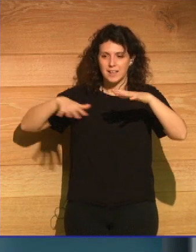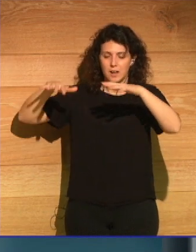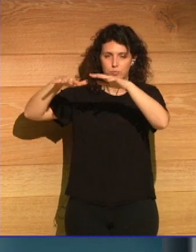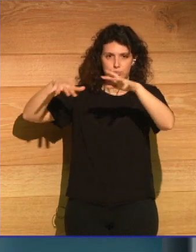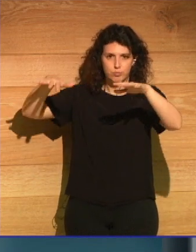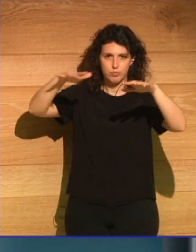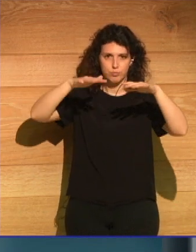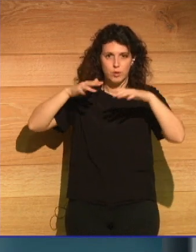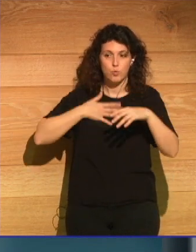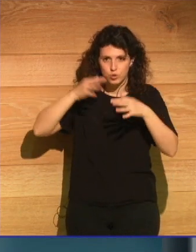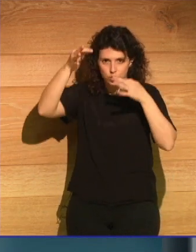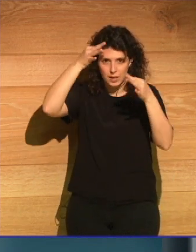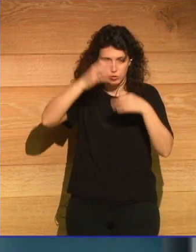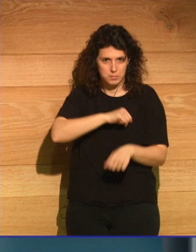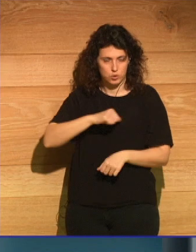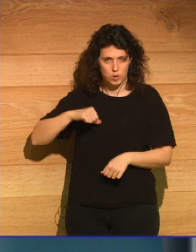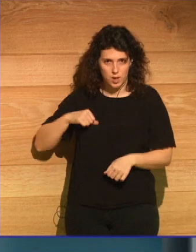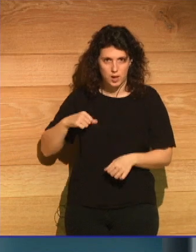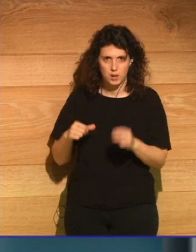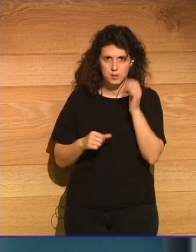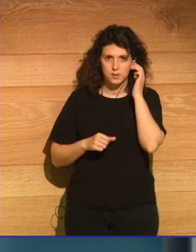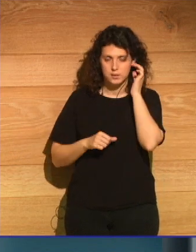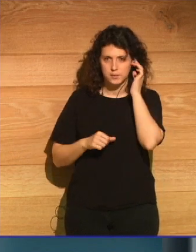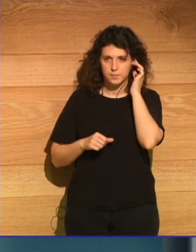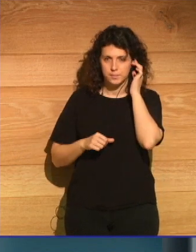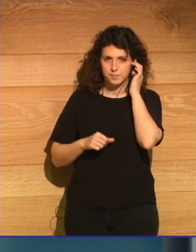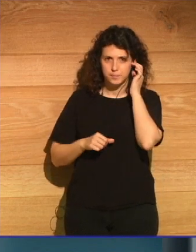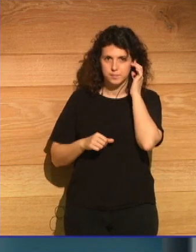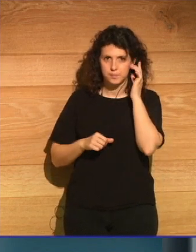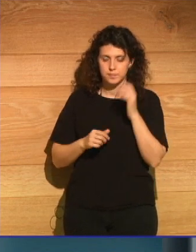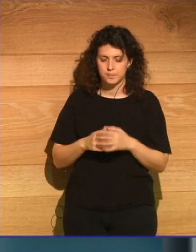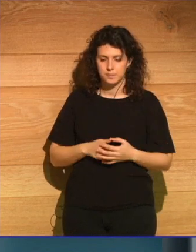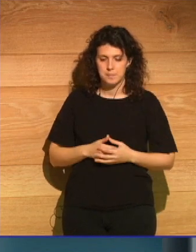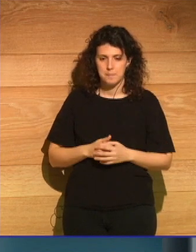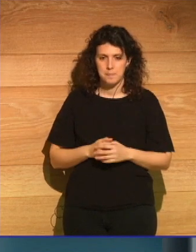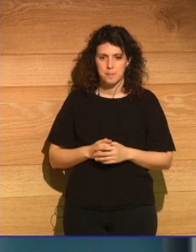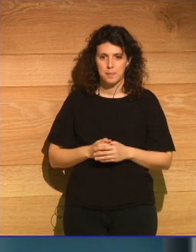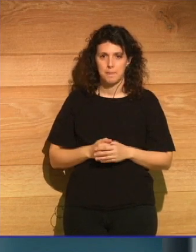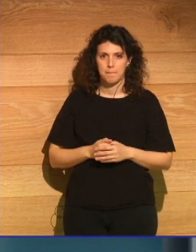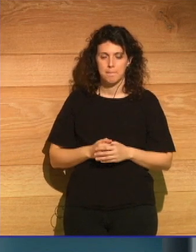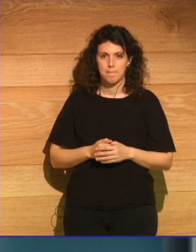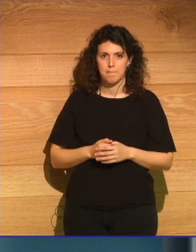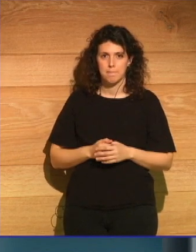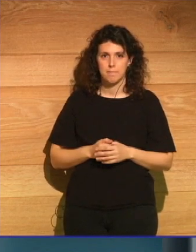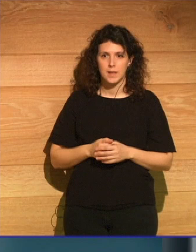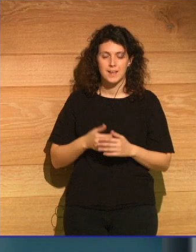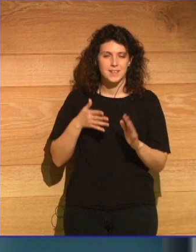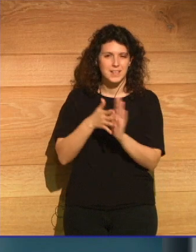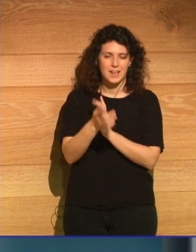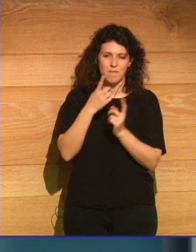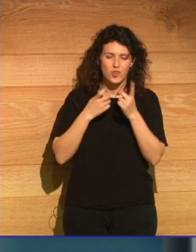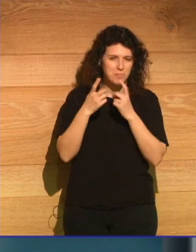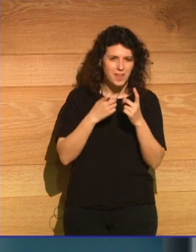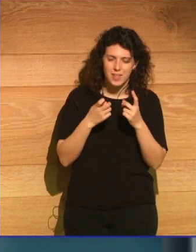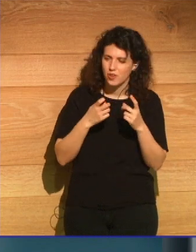el hecho es que cada pedazo de información tiene que